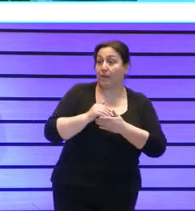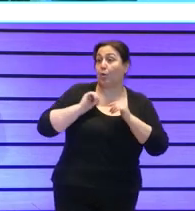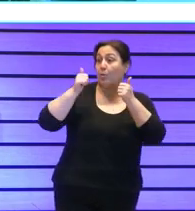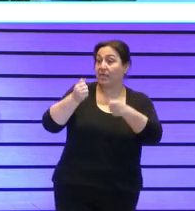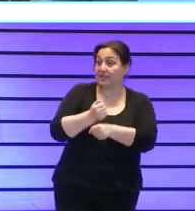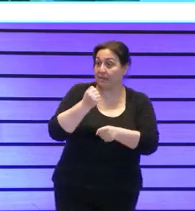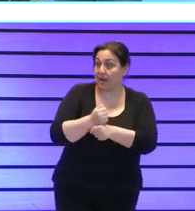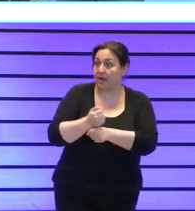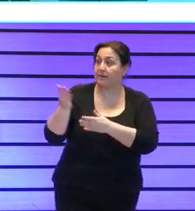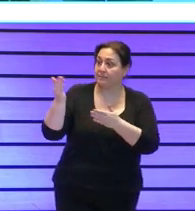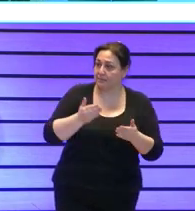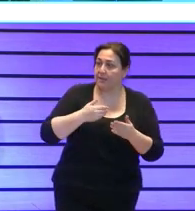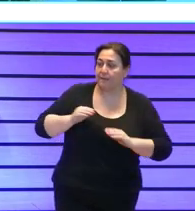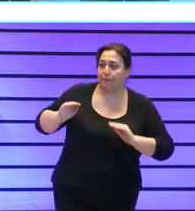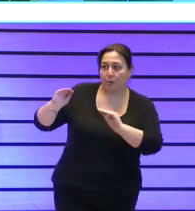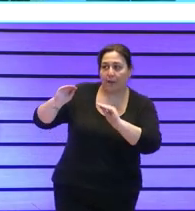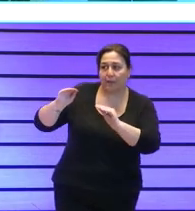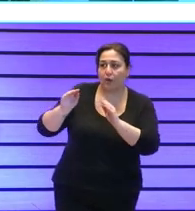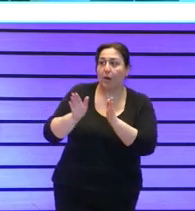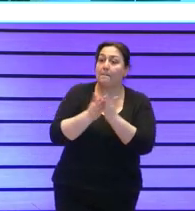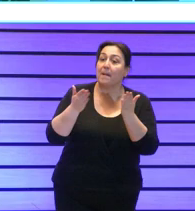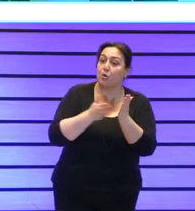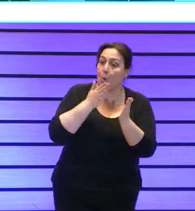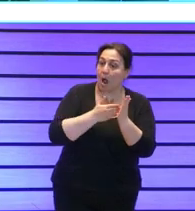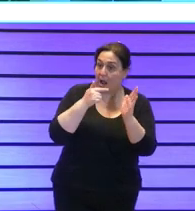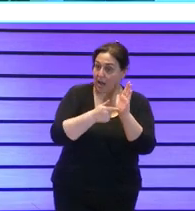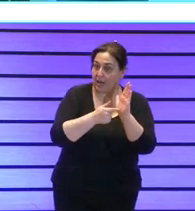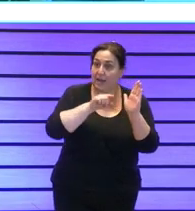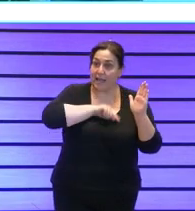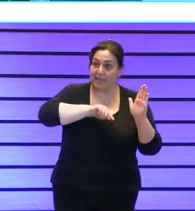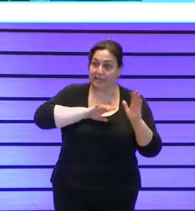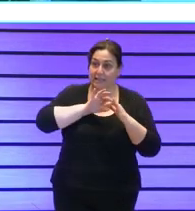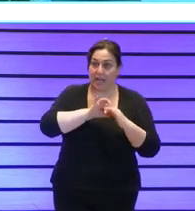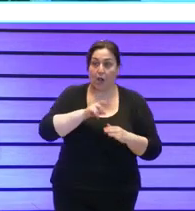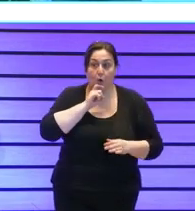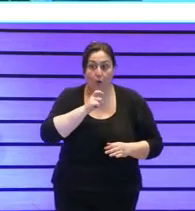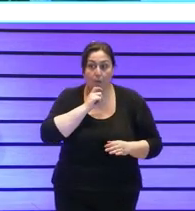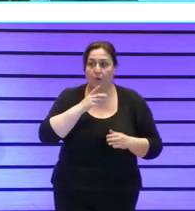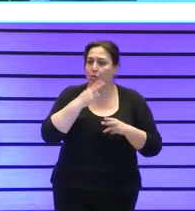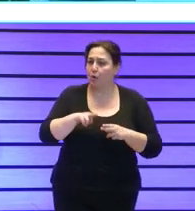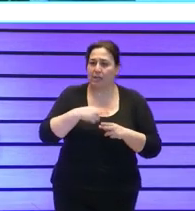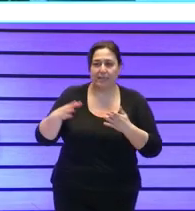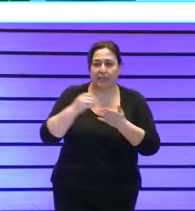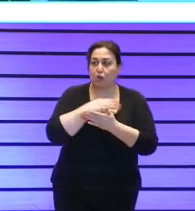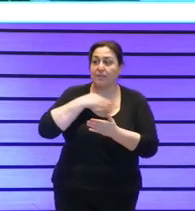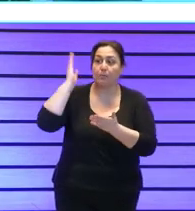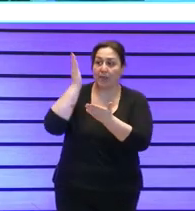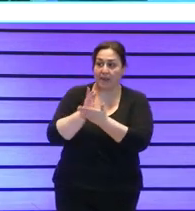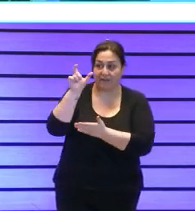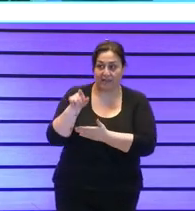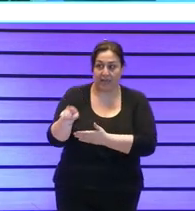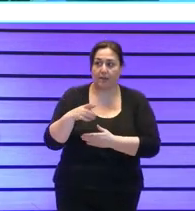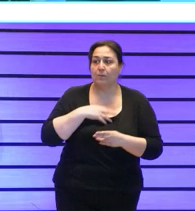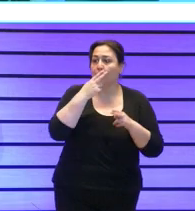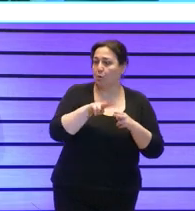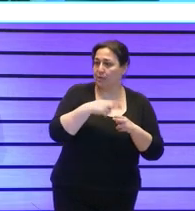que se le da a la formación del manual de Compliant de la gestión de la ética y de todas las políticas que puedan afectar pues hay políticas